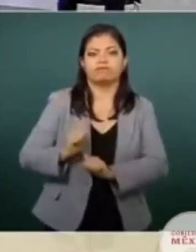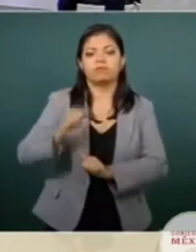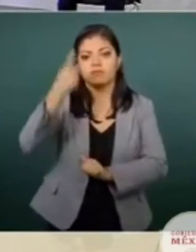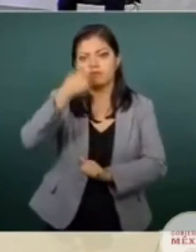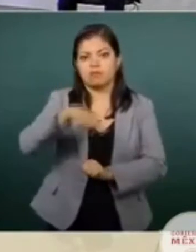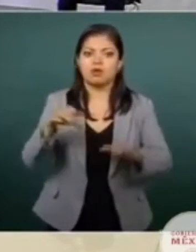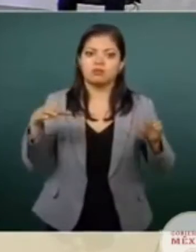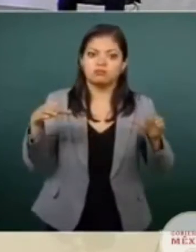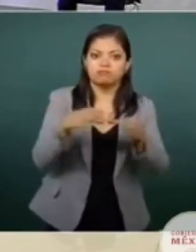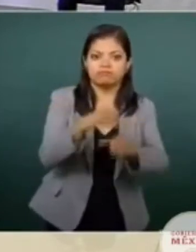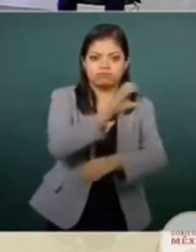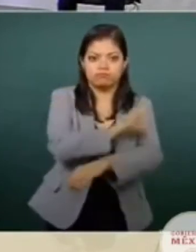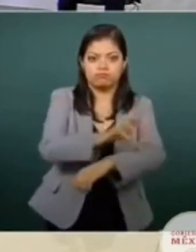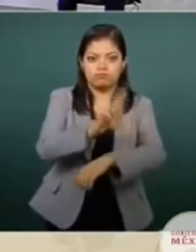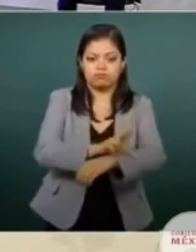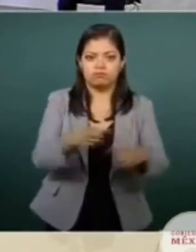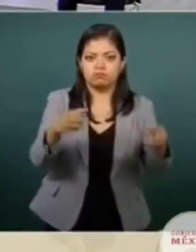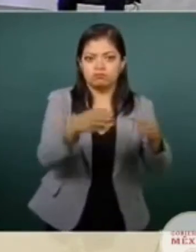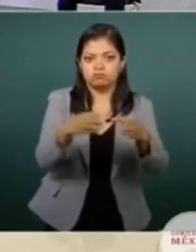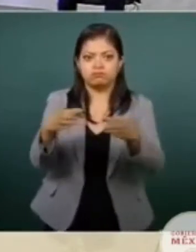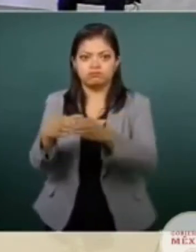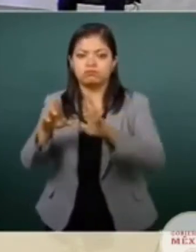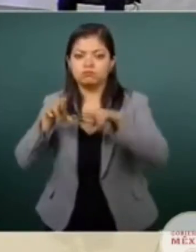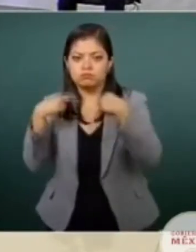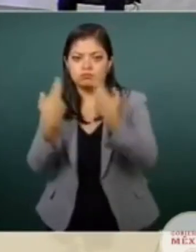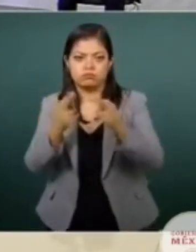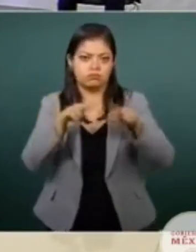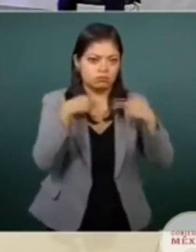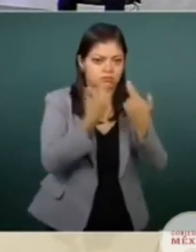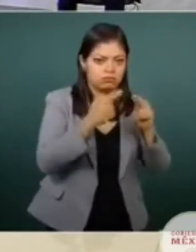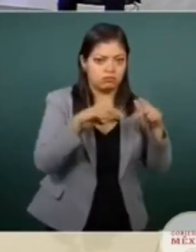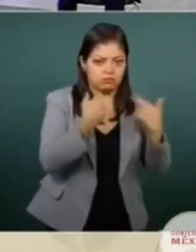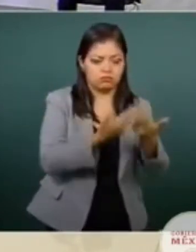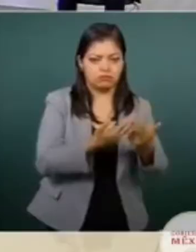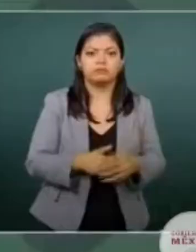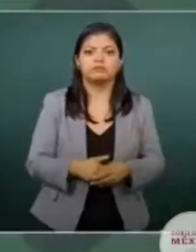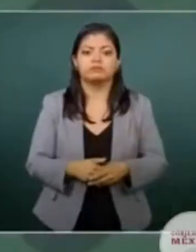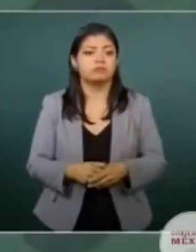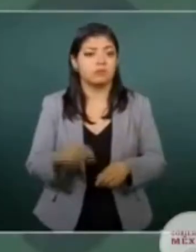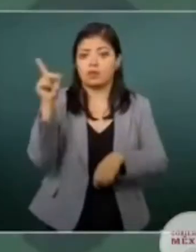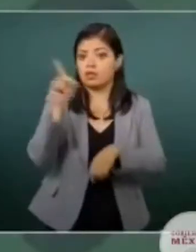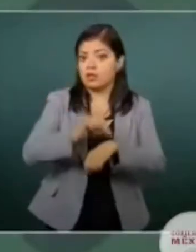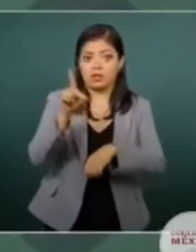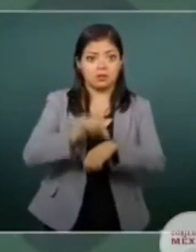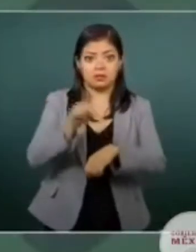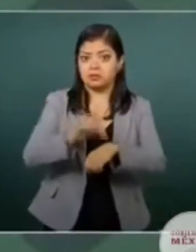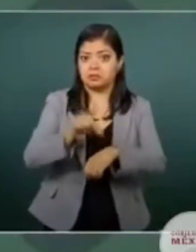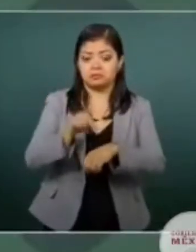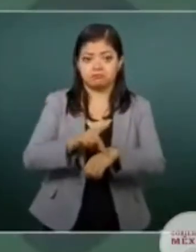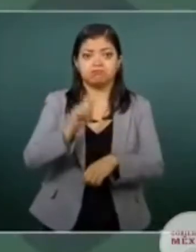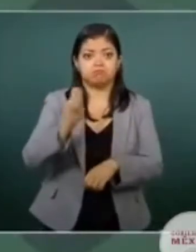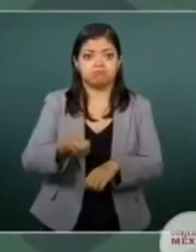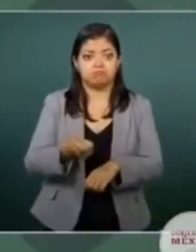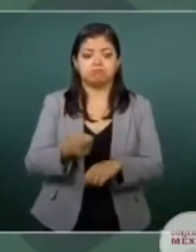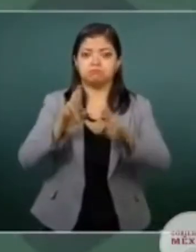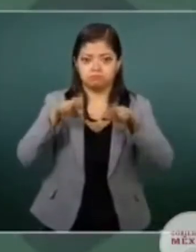reúnen todos los días, los